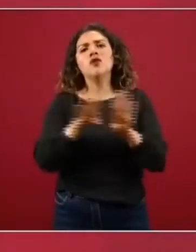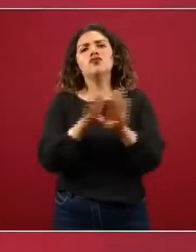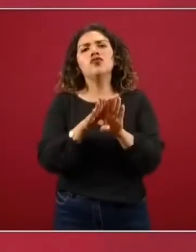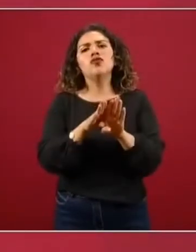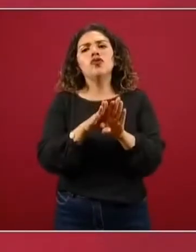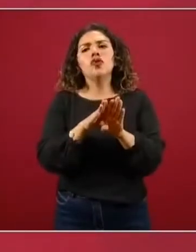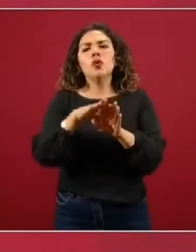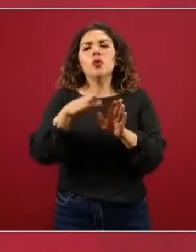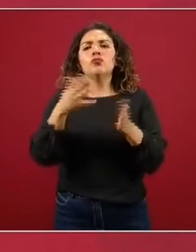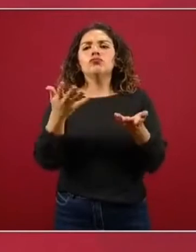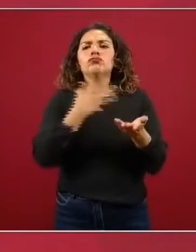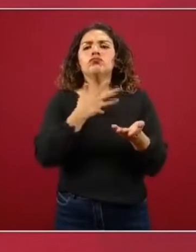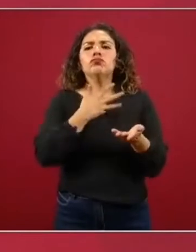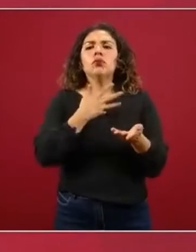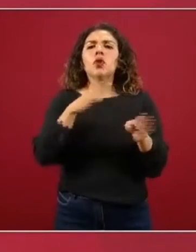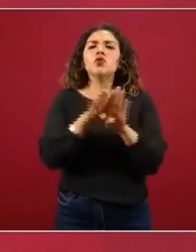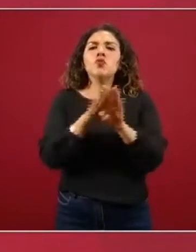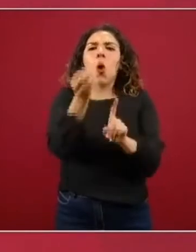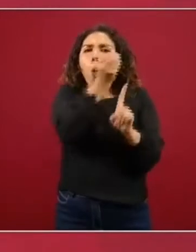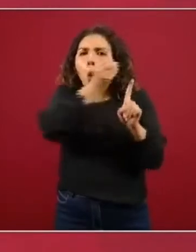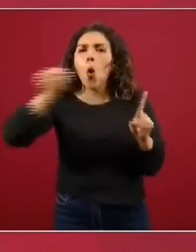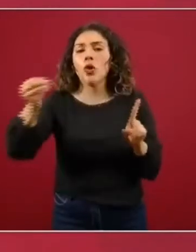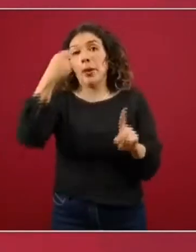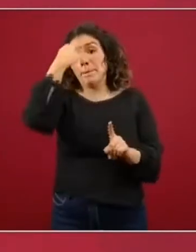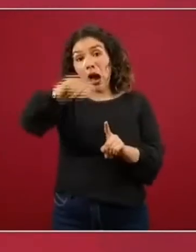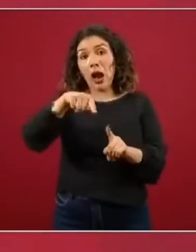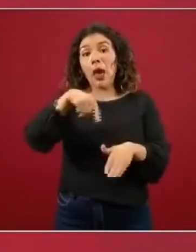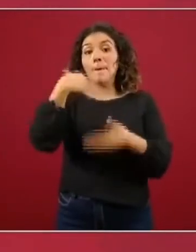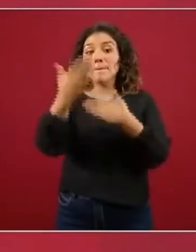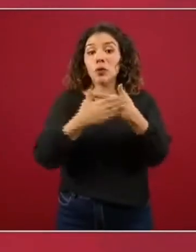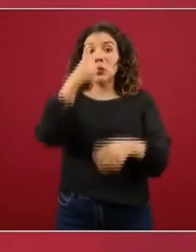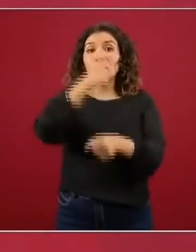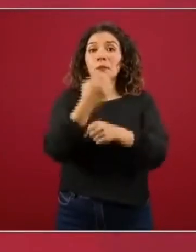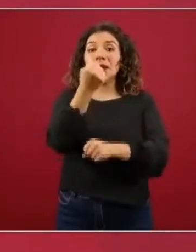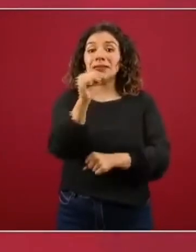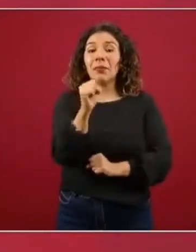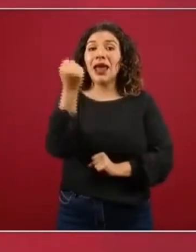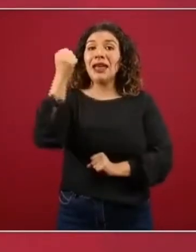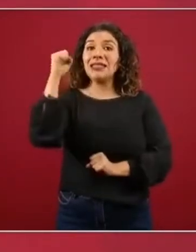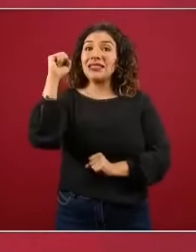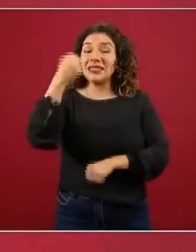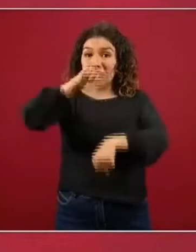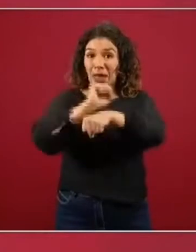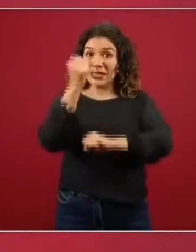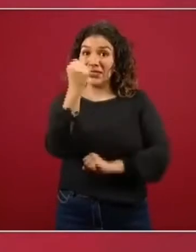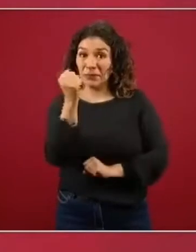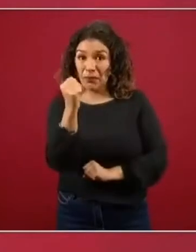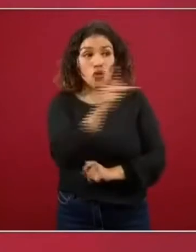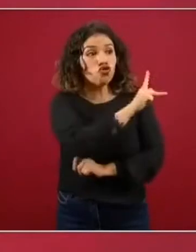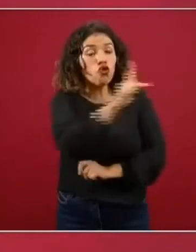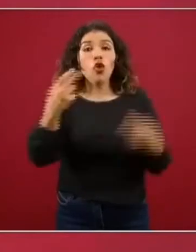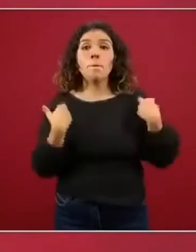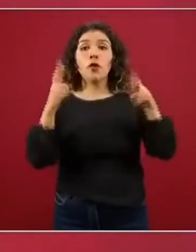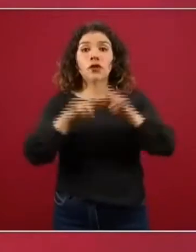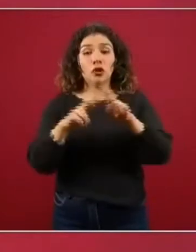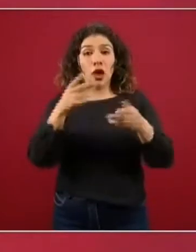de ordenamiento para que la primera semana de septiembre todos los profesores de prepa en línea